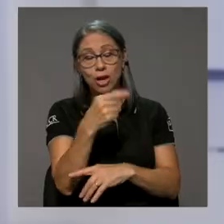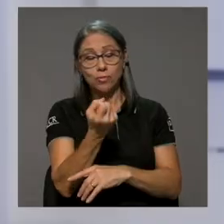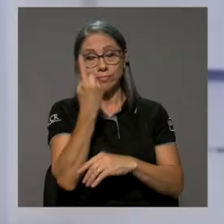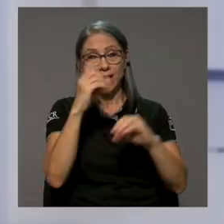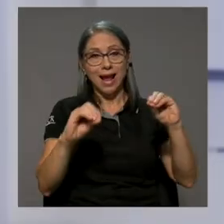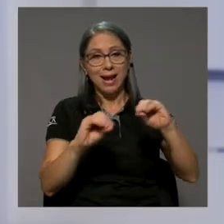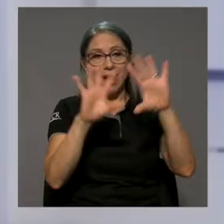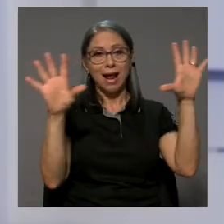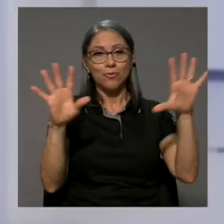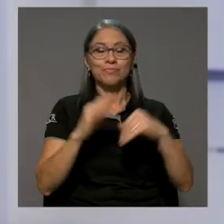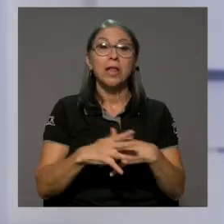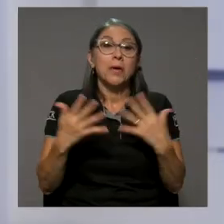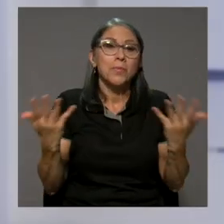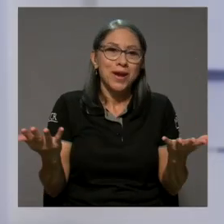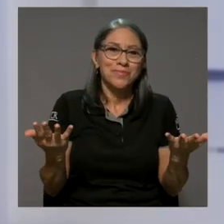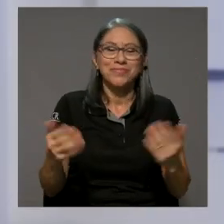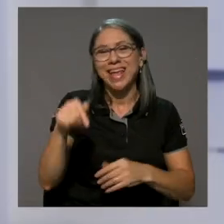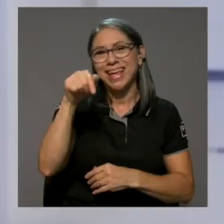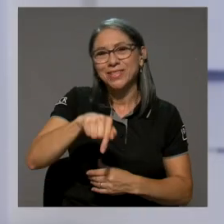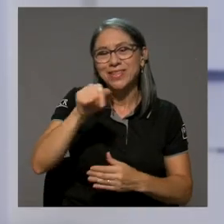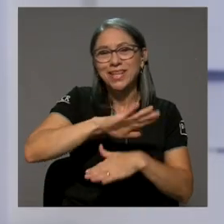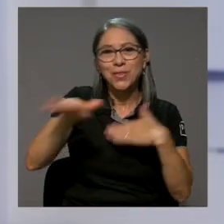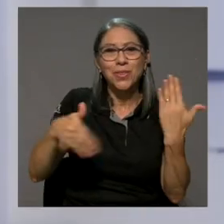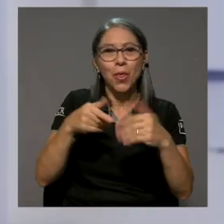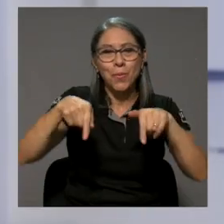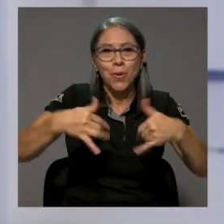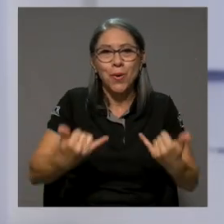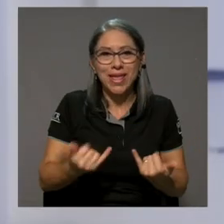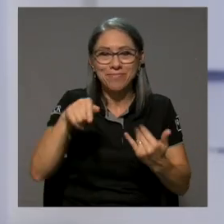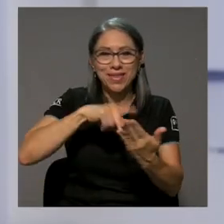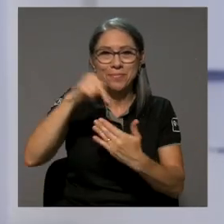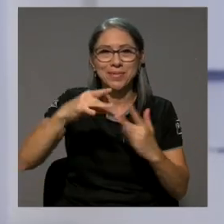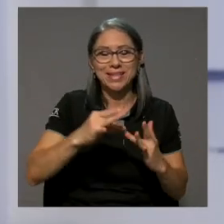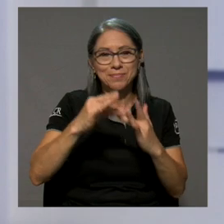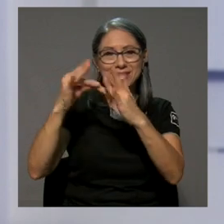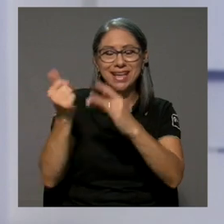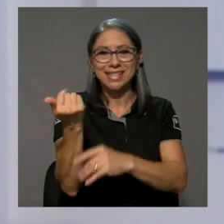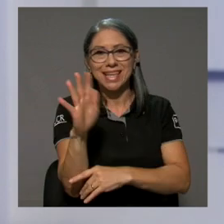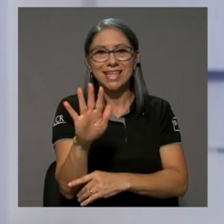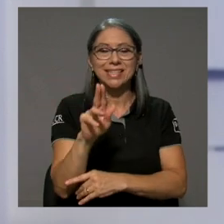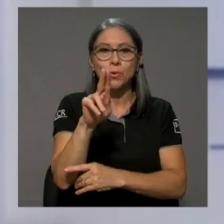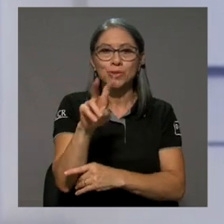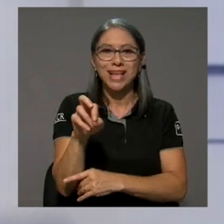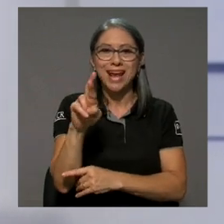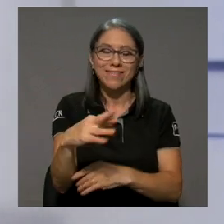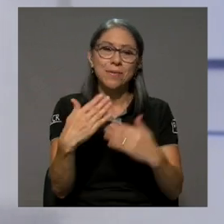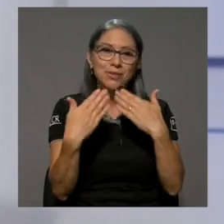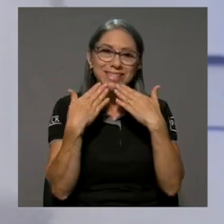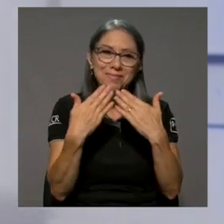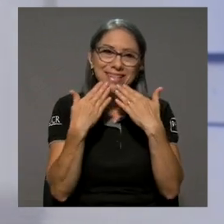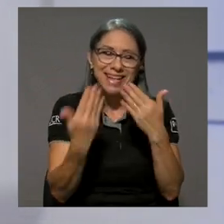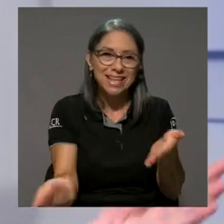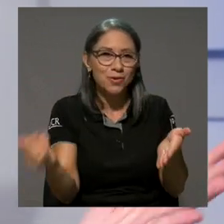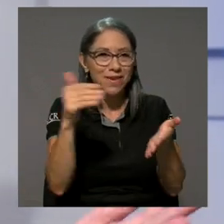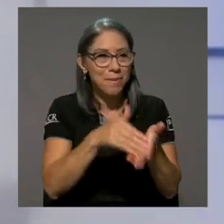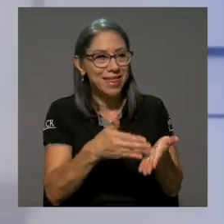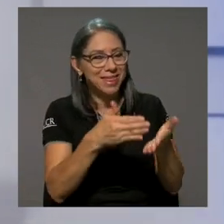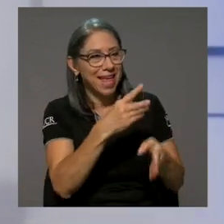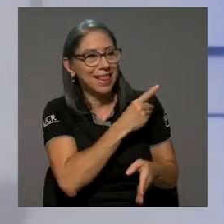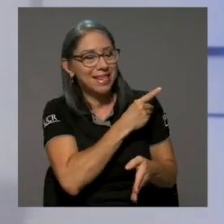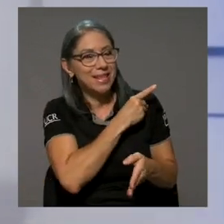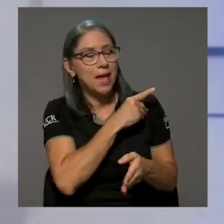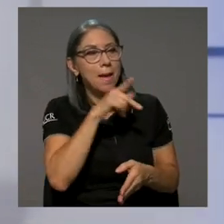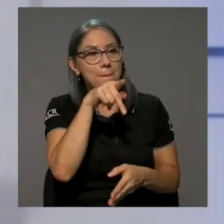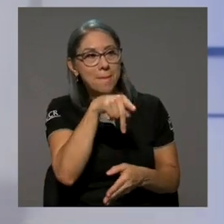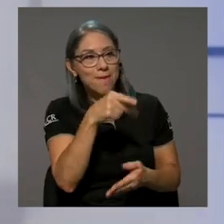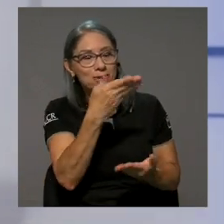qué bueno que lo tenga completamente claro. Bueno, esto ha sido todo por hoy, acá en Especiales 15 UCR. Muchísimas